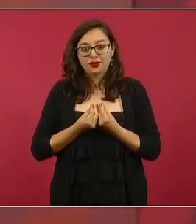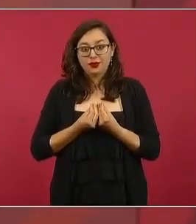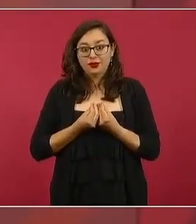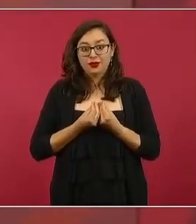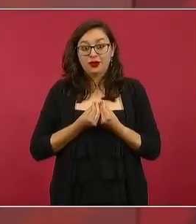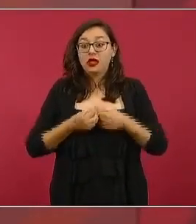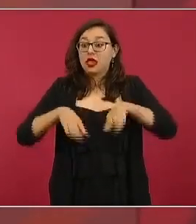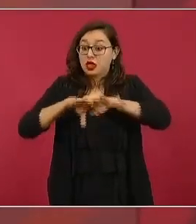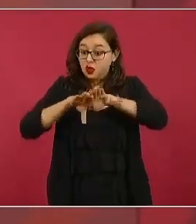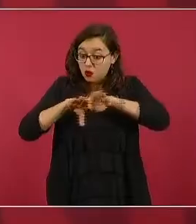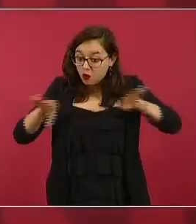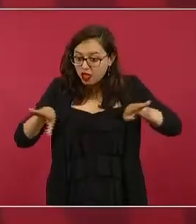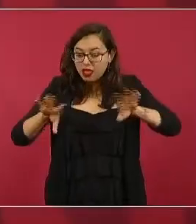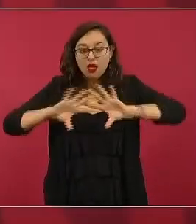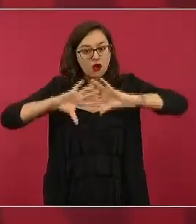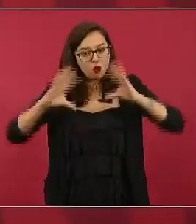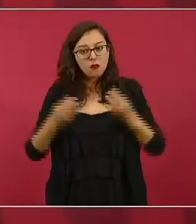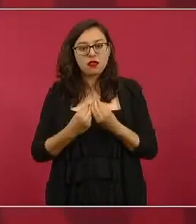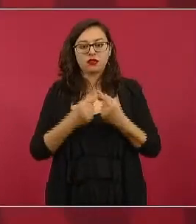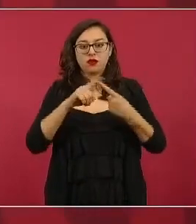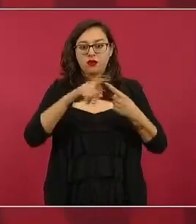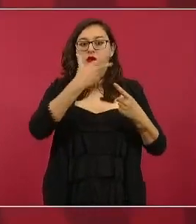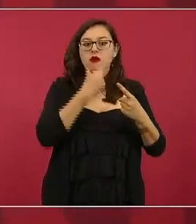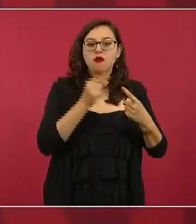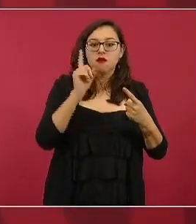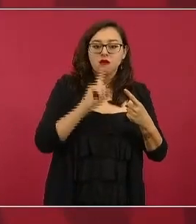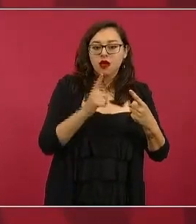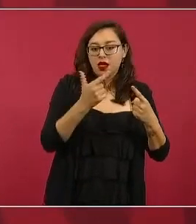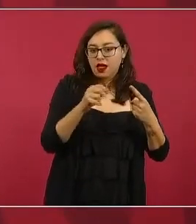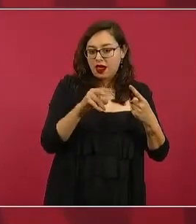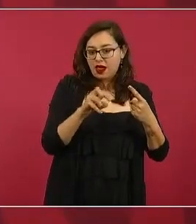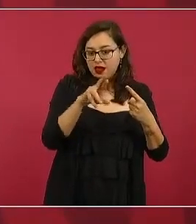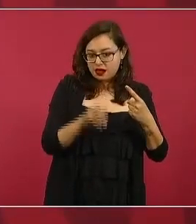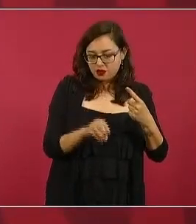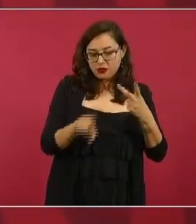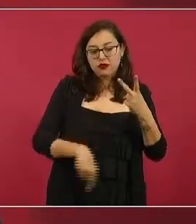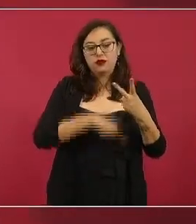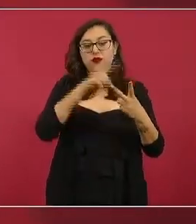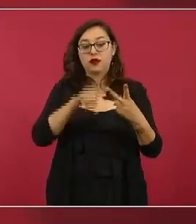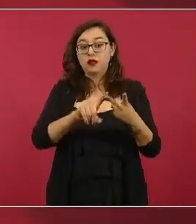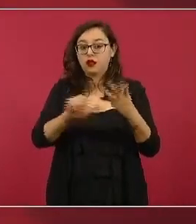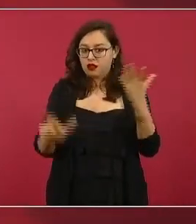igualdad de género igualdad ante la ley